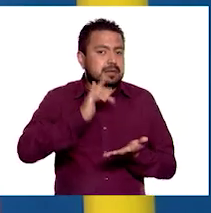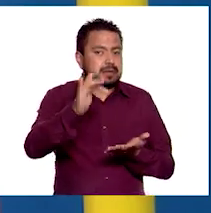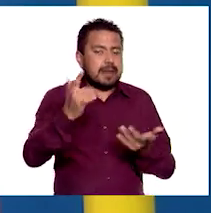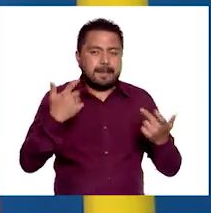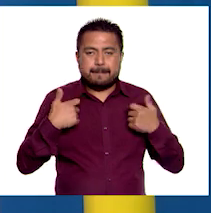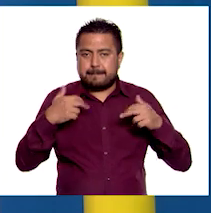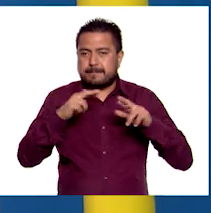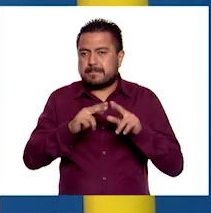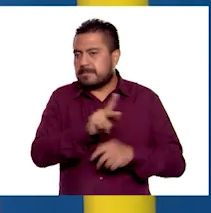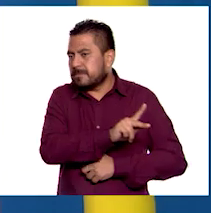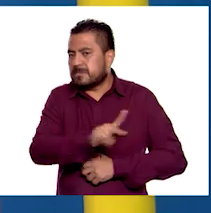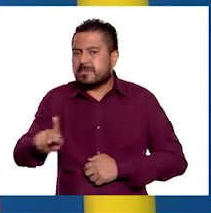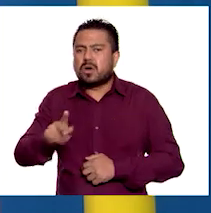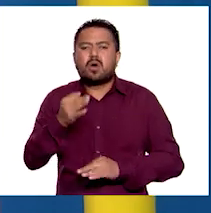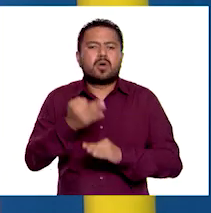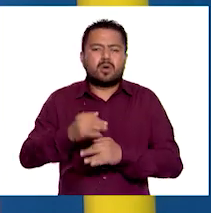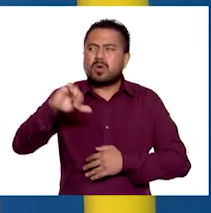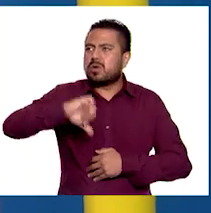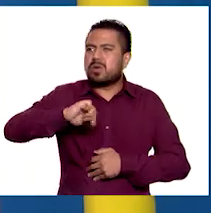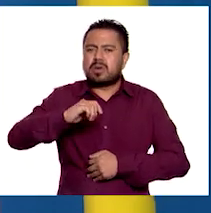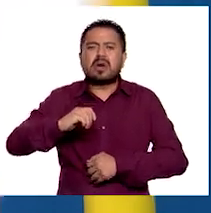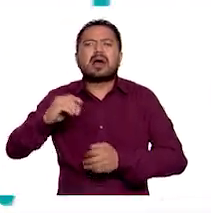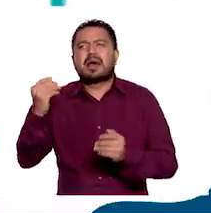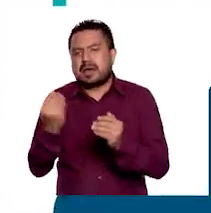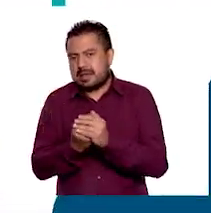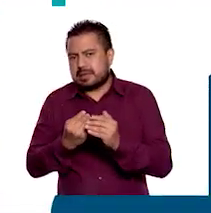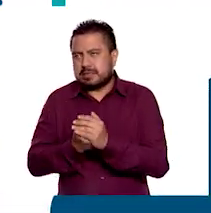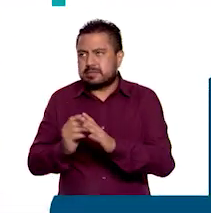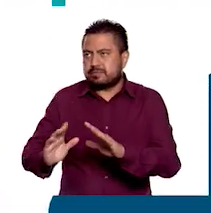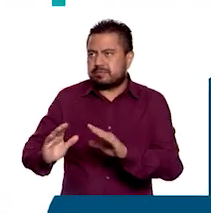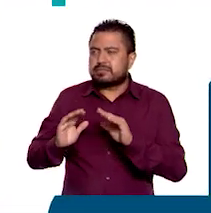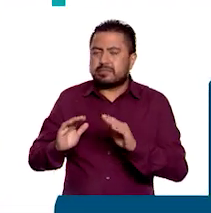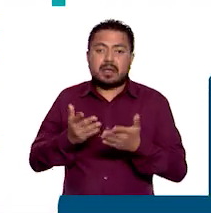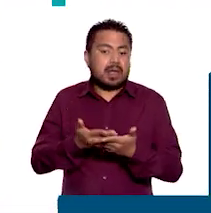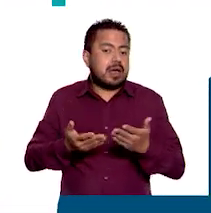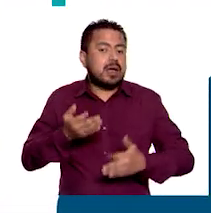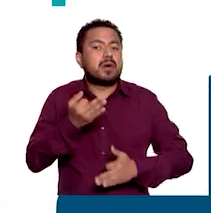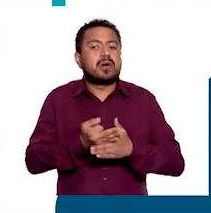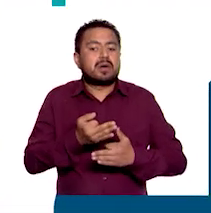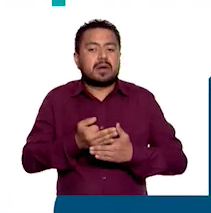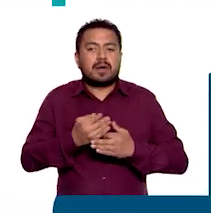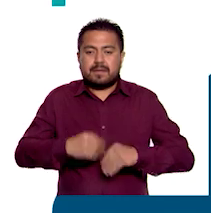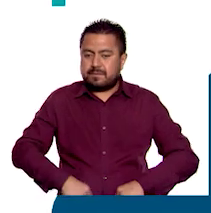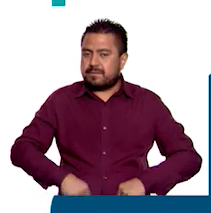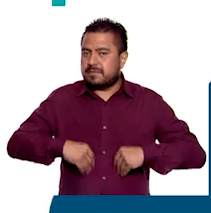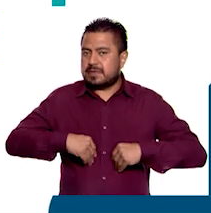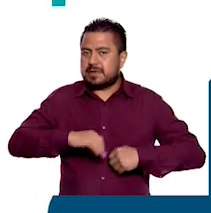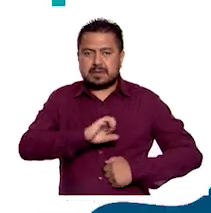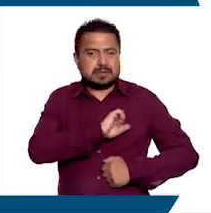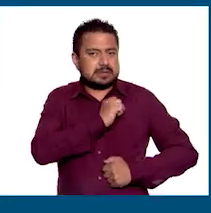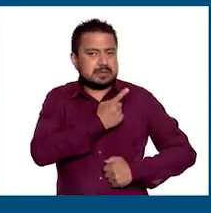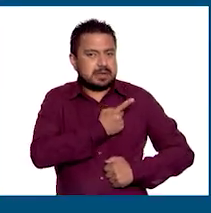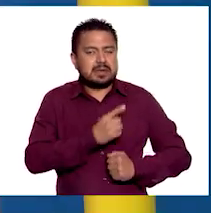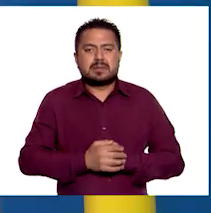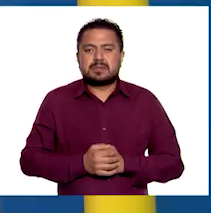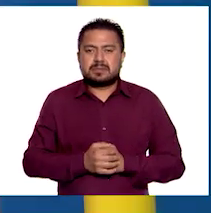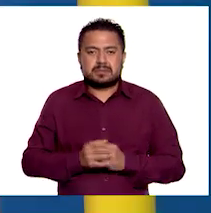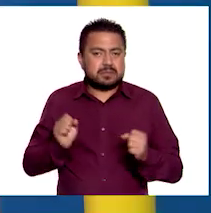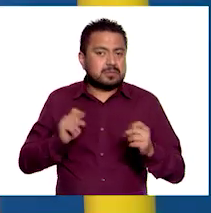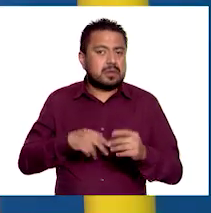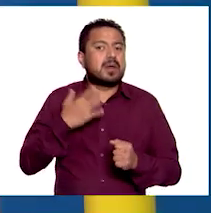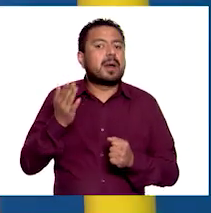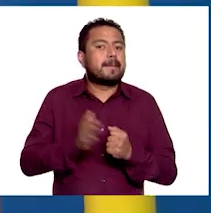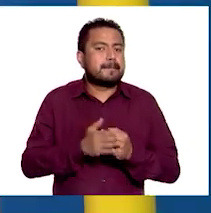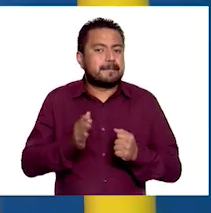a las maestras y los maestros que el día de hoy nos dieron clases. A continuación, vida saludable. Nos